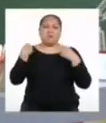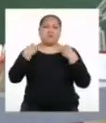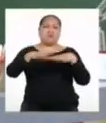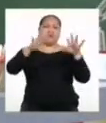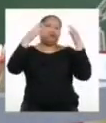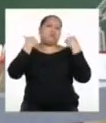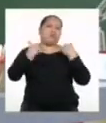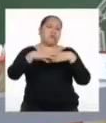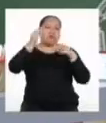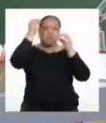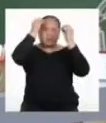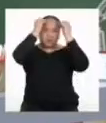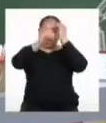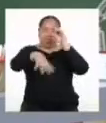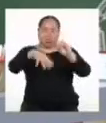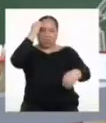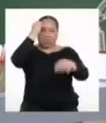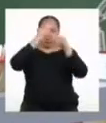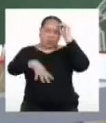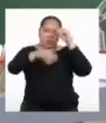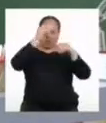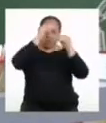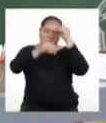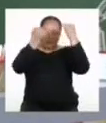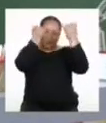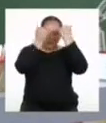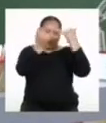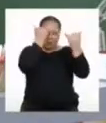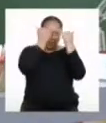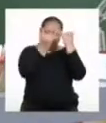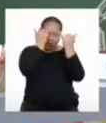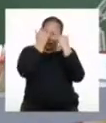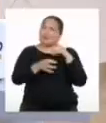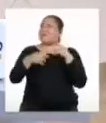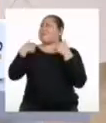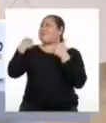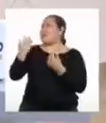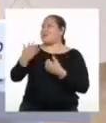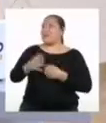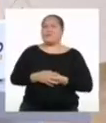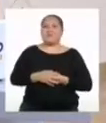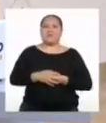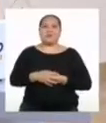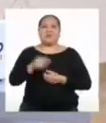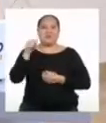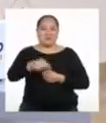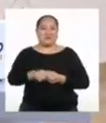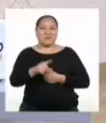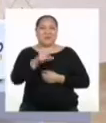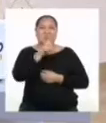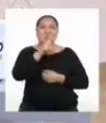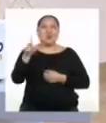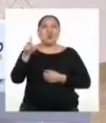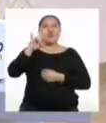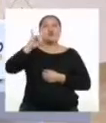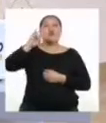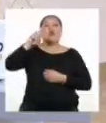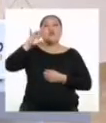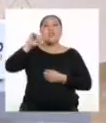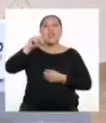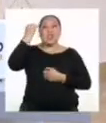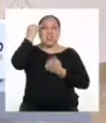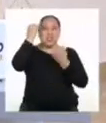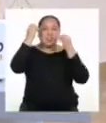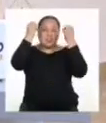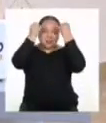Dejarlas fluir de nuestras mentes al papel. Me fascina, profesora Felicitas. Hagamos una lluvia de ideas de posibles